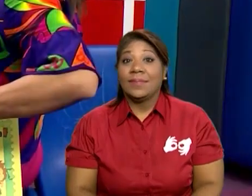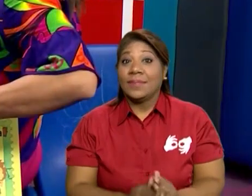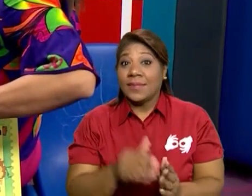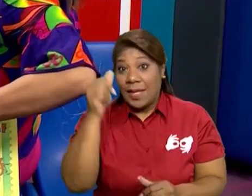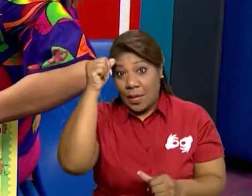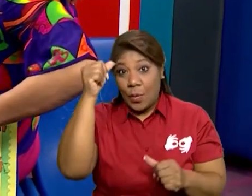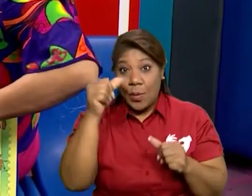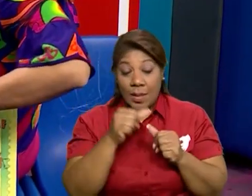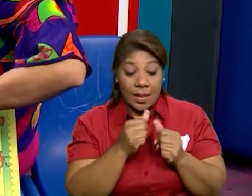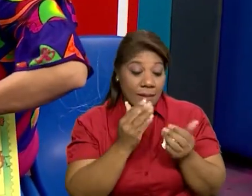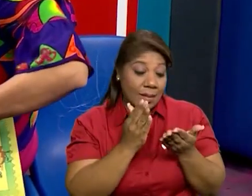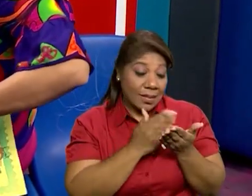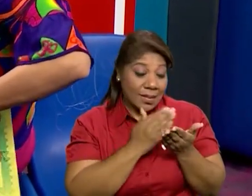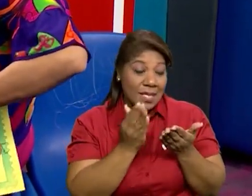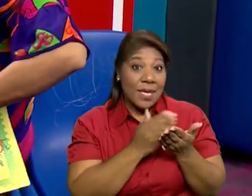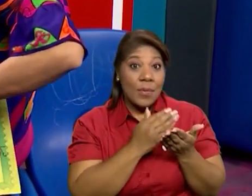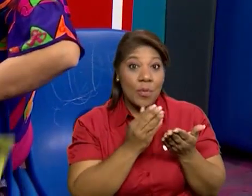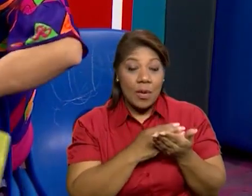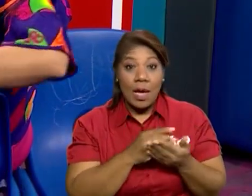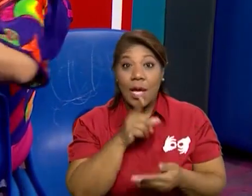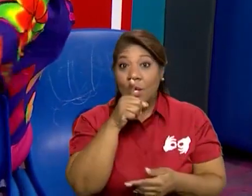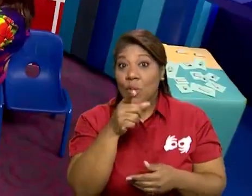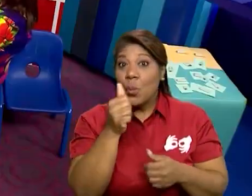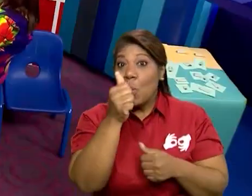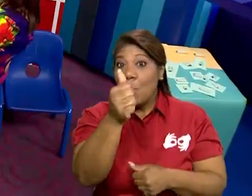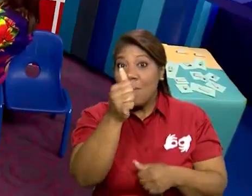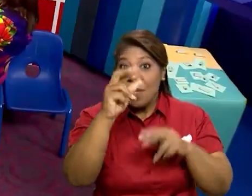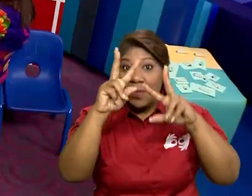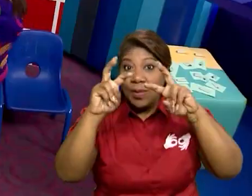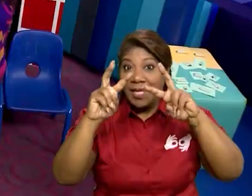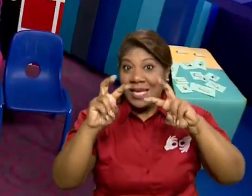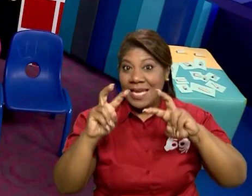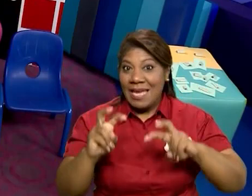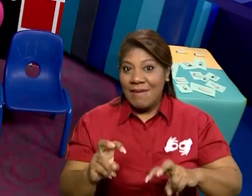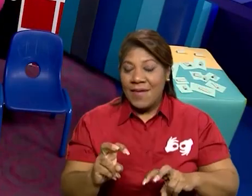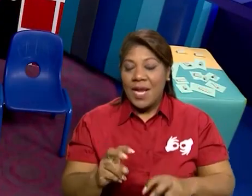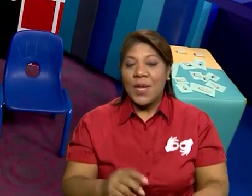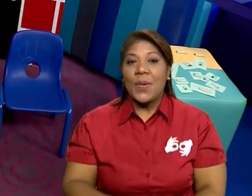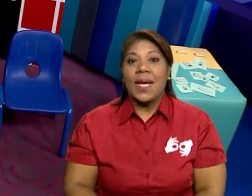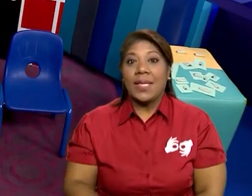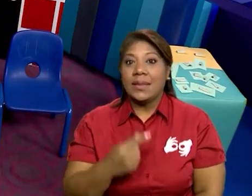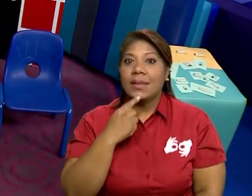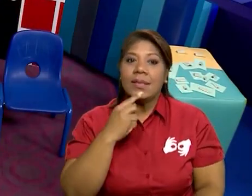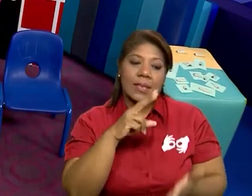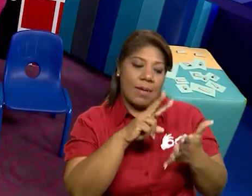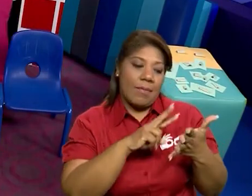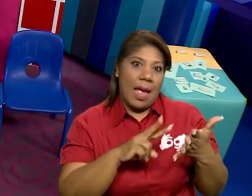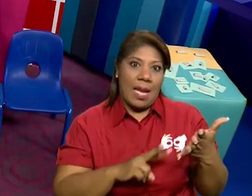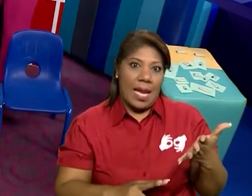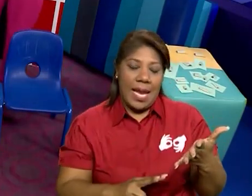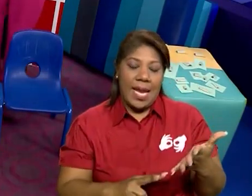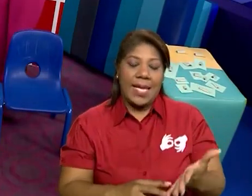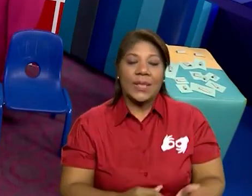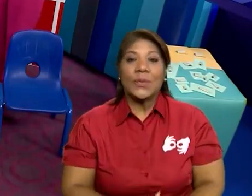de la autoevaluación? Ay. Bueno, voy a ponerle a pie a Maestra Nini para enseñar bien.